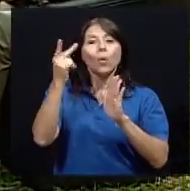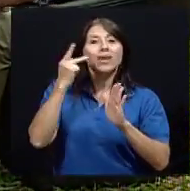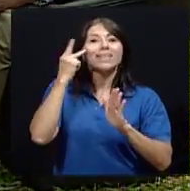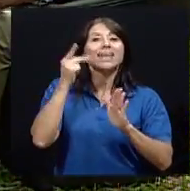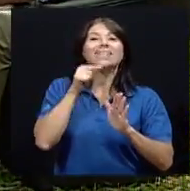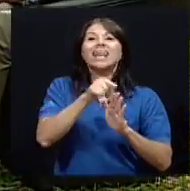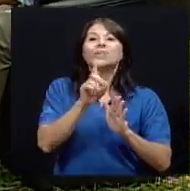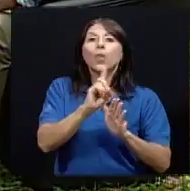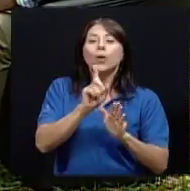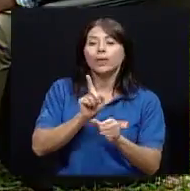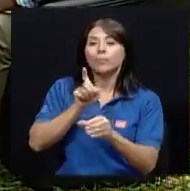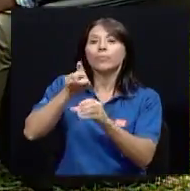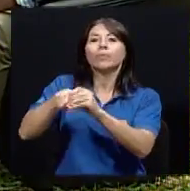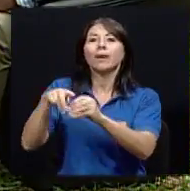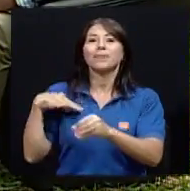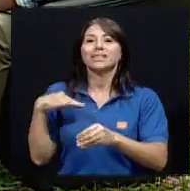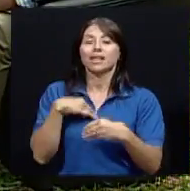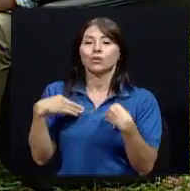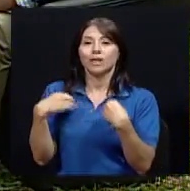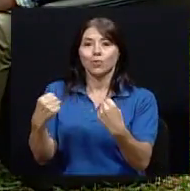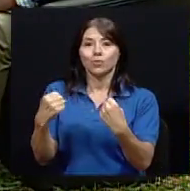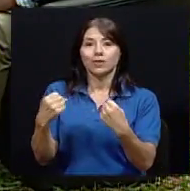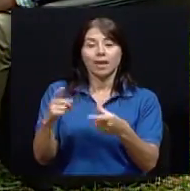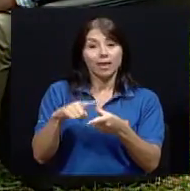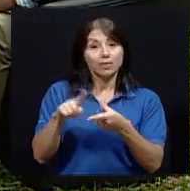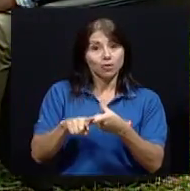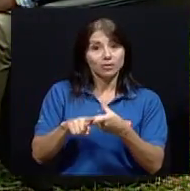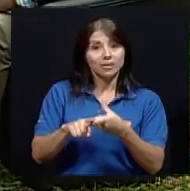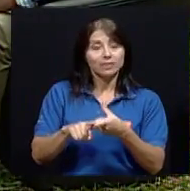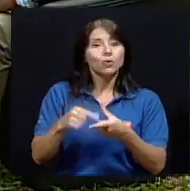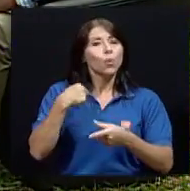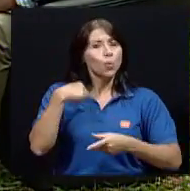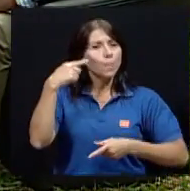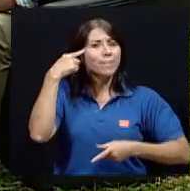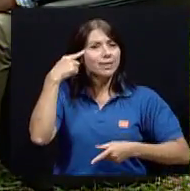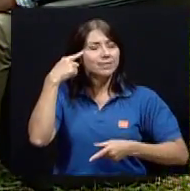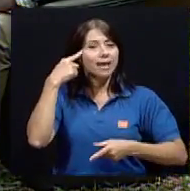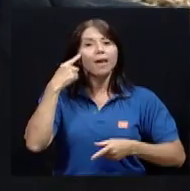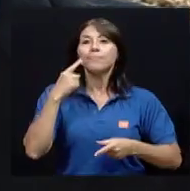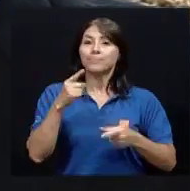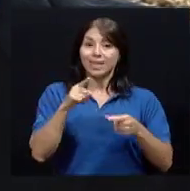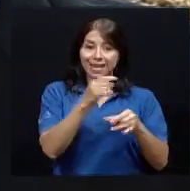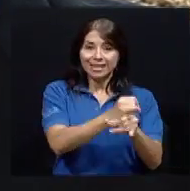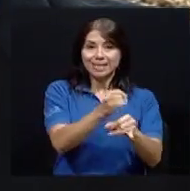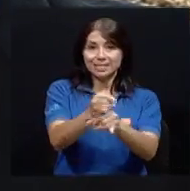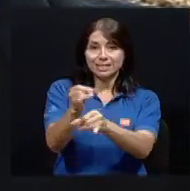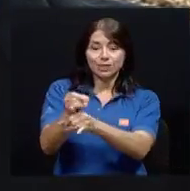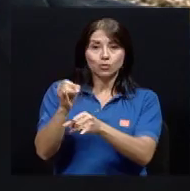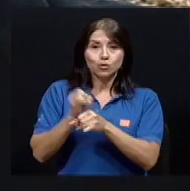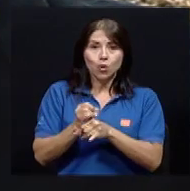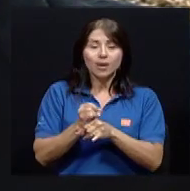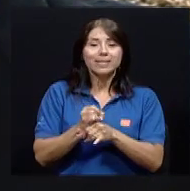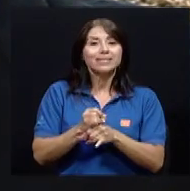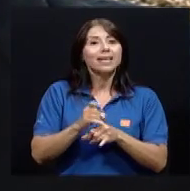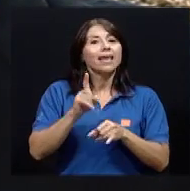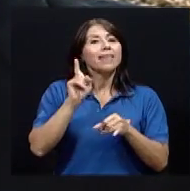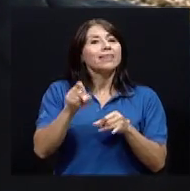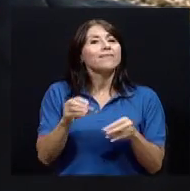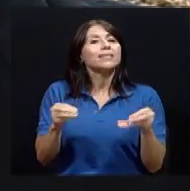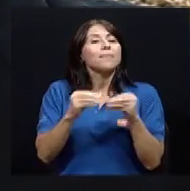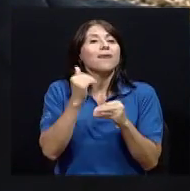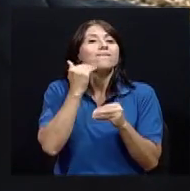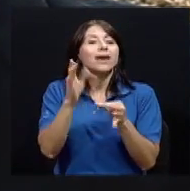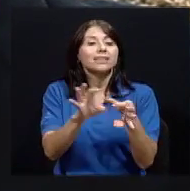política clara, debiera ser más sencillo articular, digamos, a las instituciones, en función, digamos, de eso